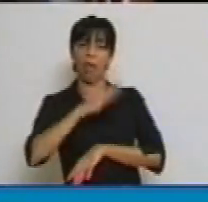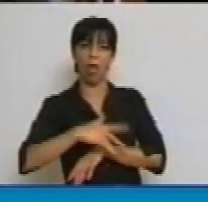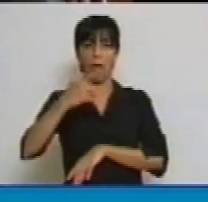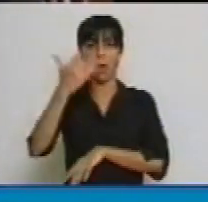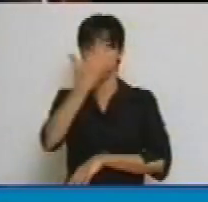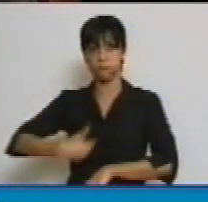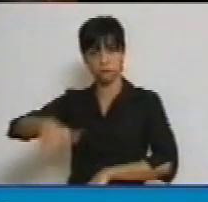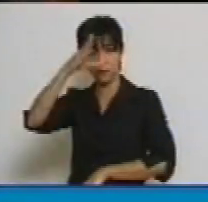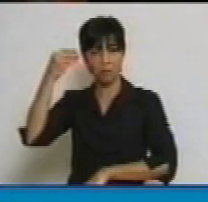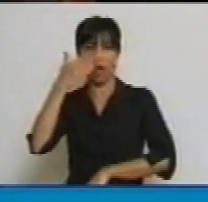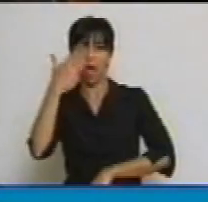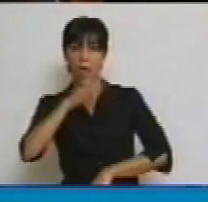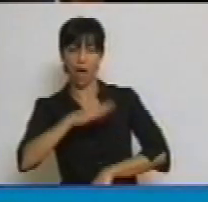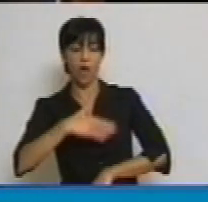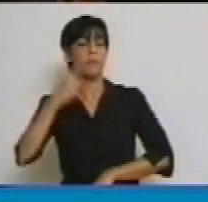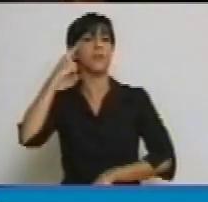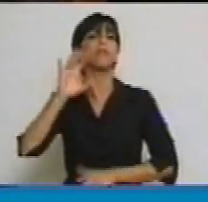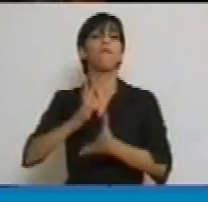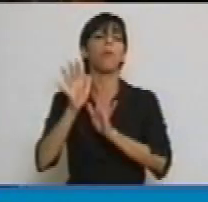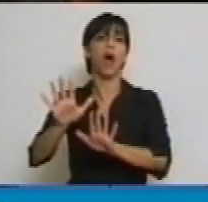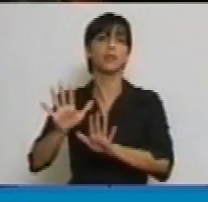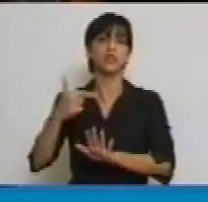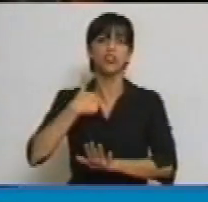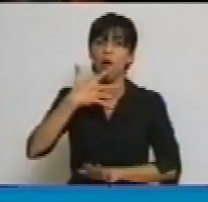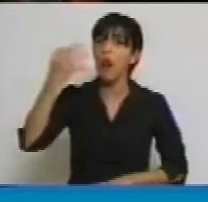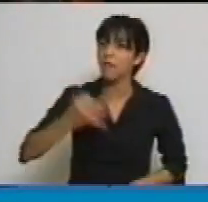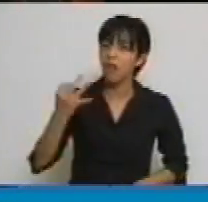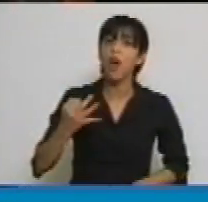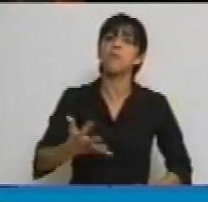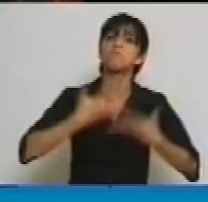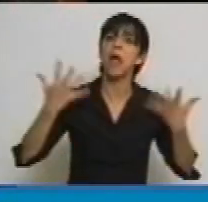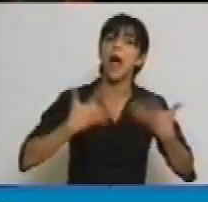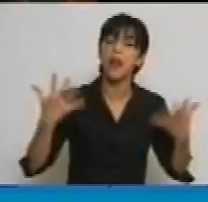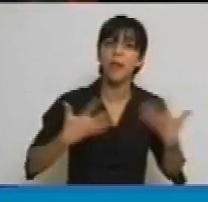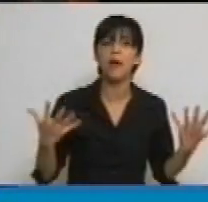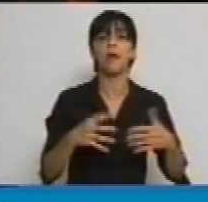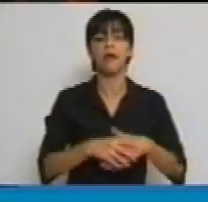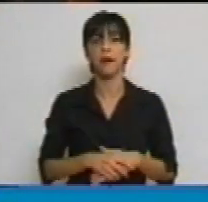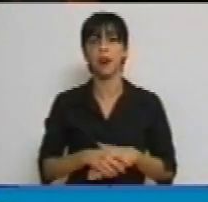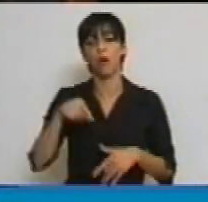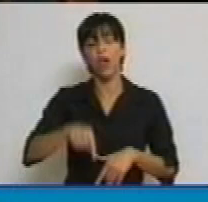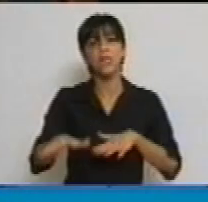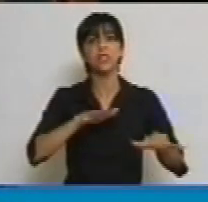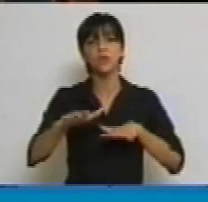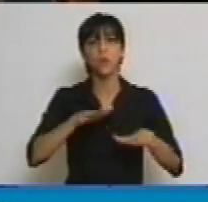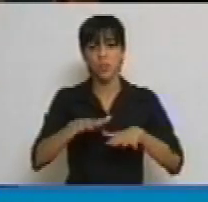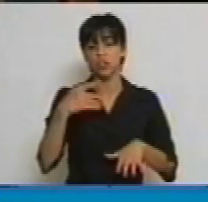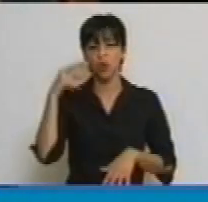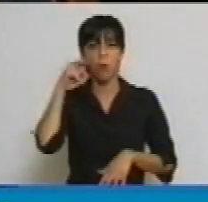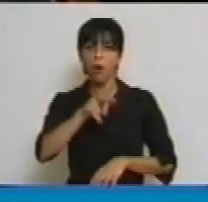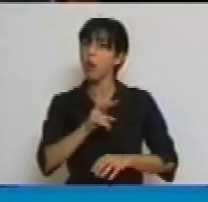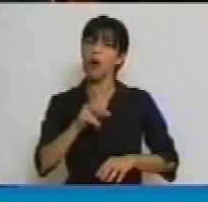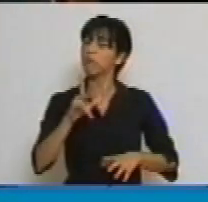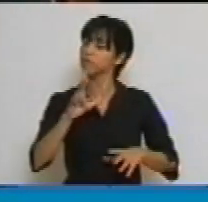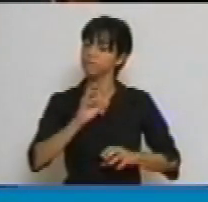La verdad es que a mí me alegra que esta situación, que es extremadamente desafortunada y además